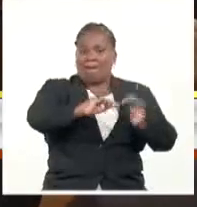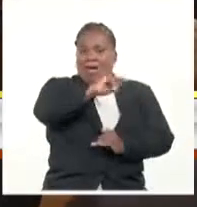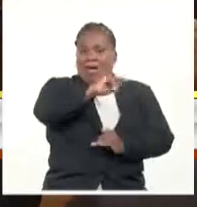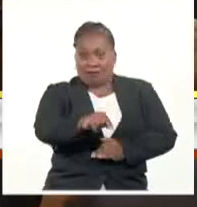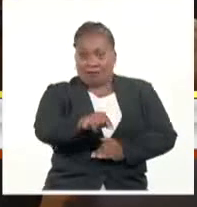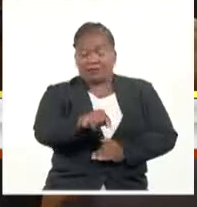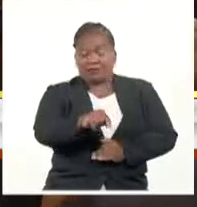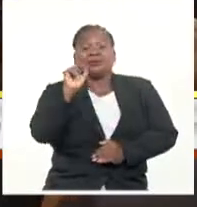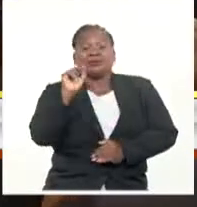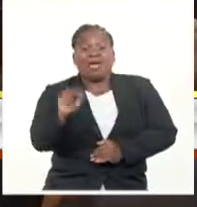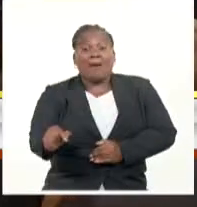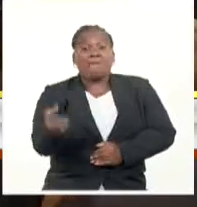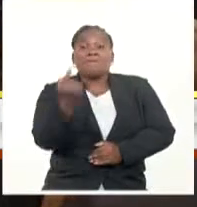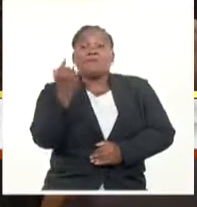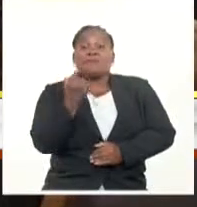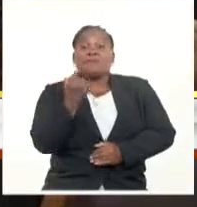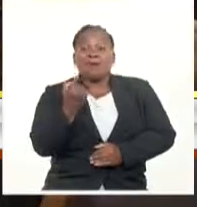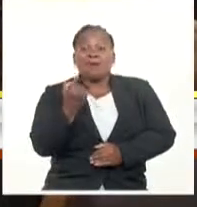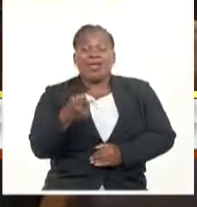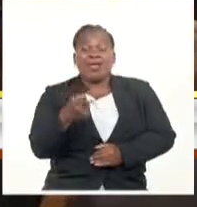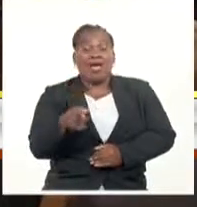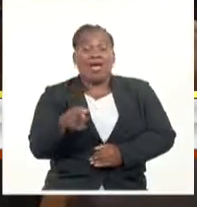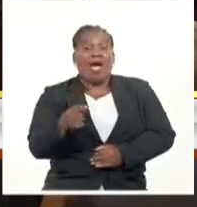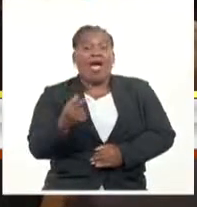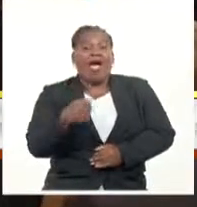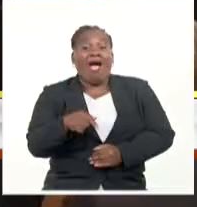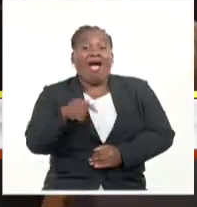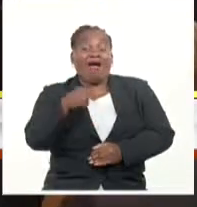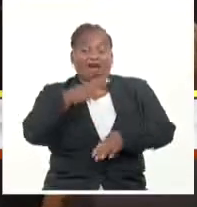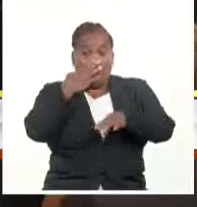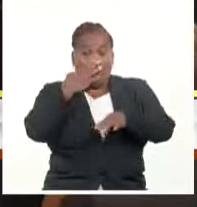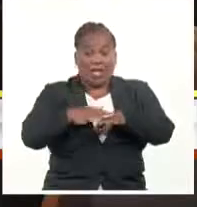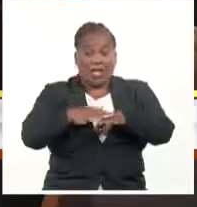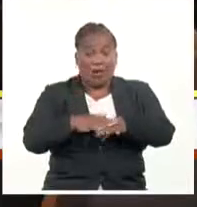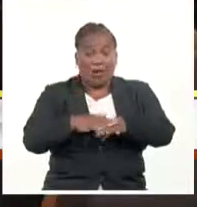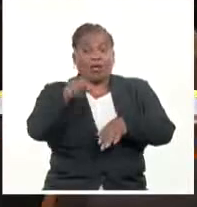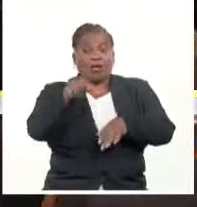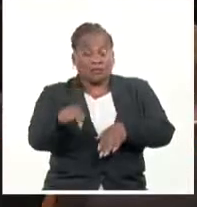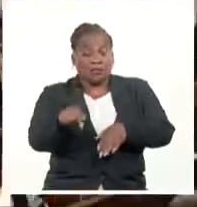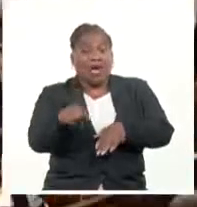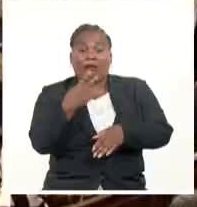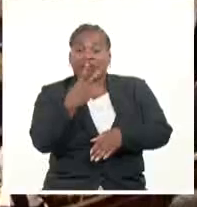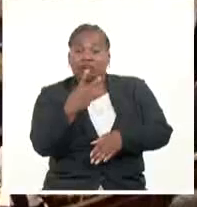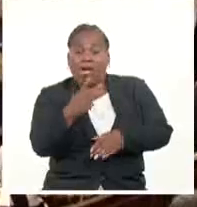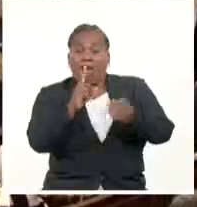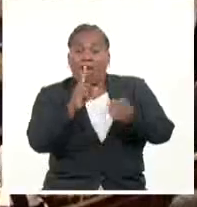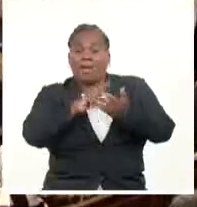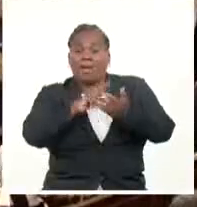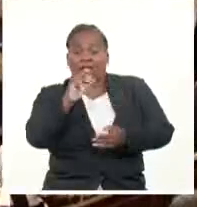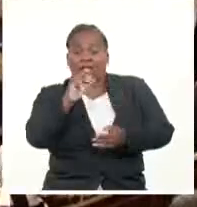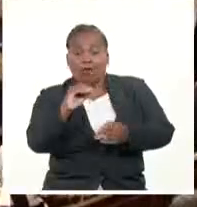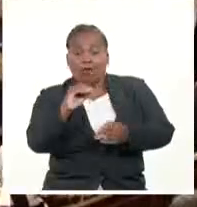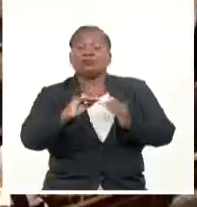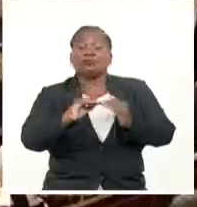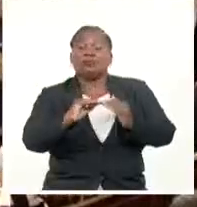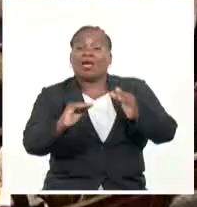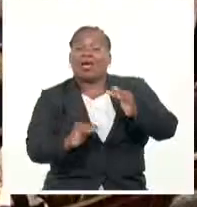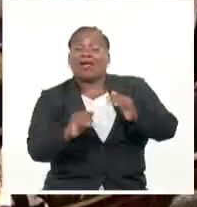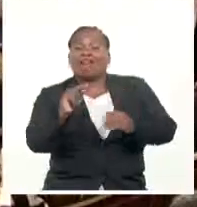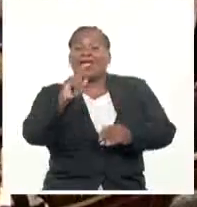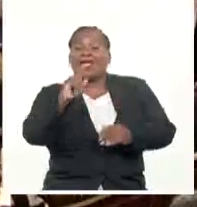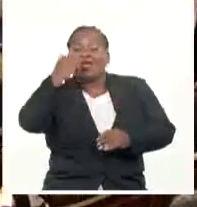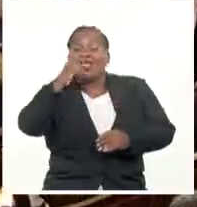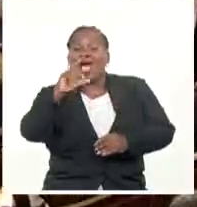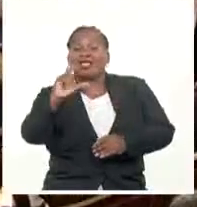se convirtió en el primer afroamericano que encabeza su partido en el Congreso, sucediendo a Nancy Pelosi al frente de los